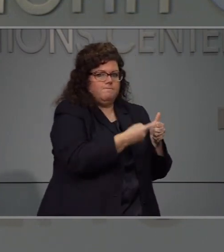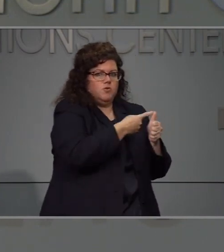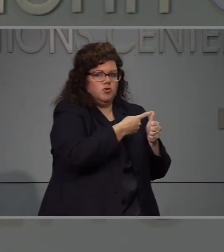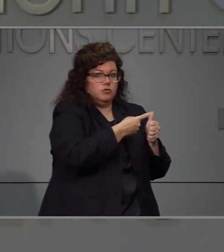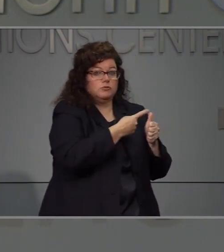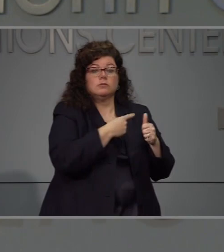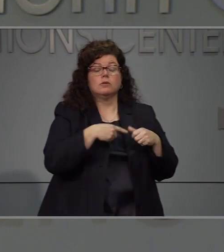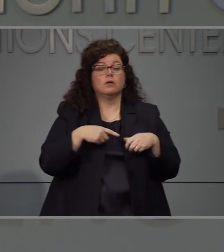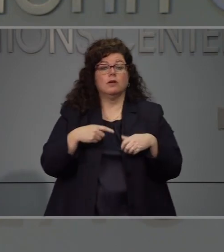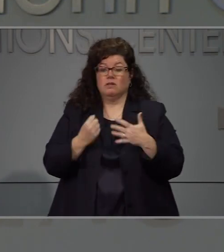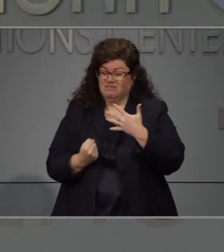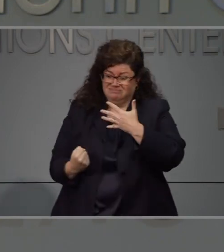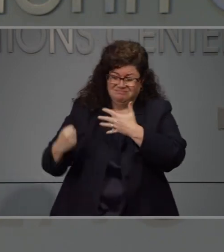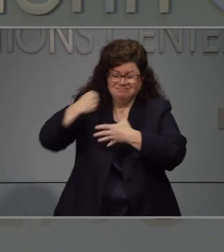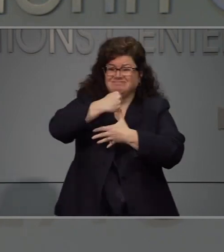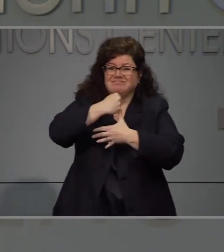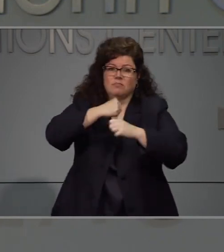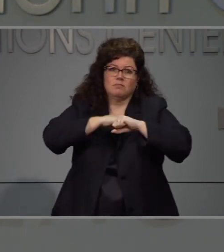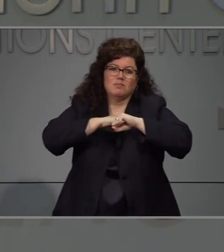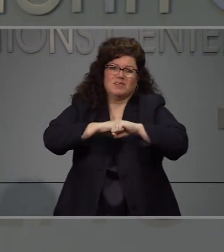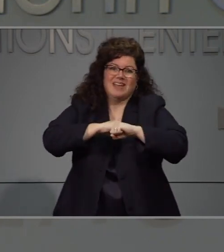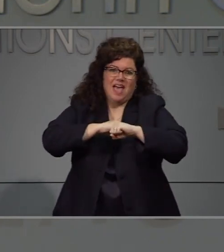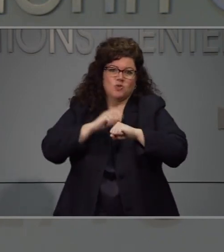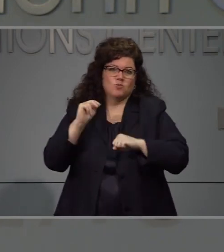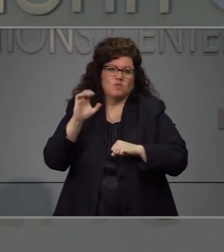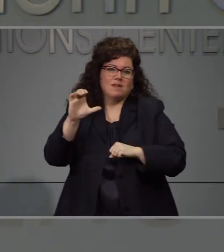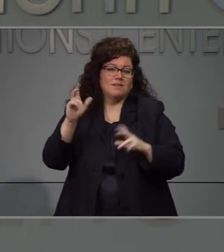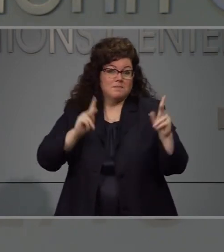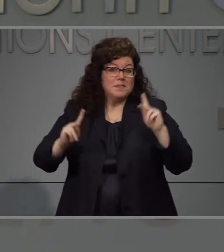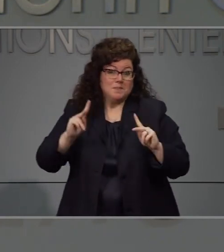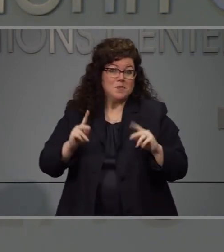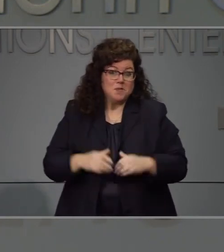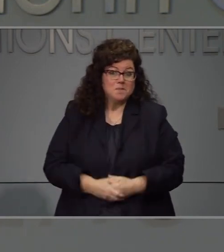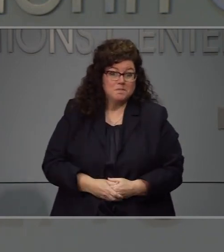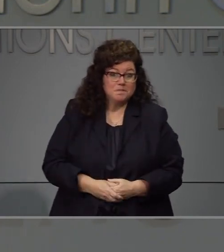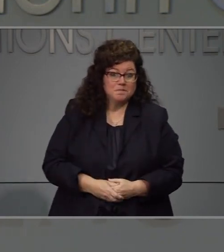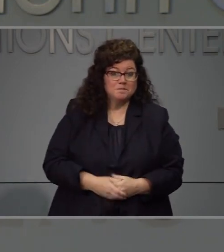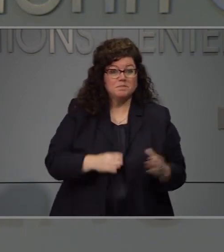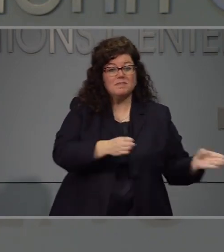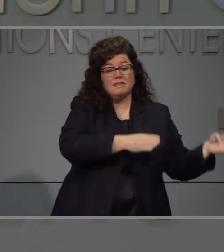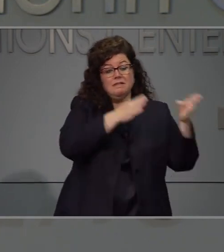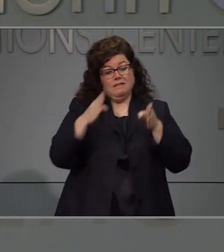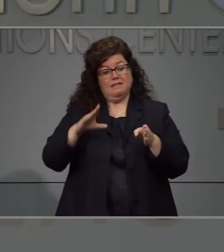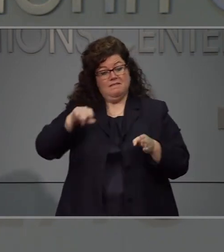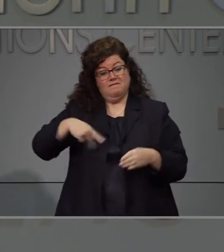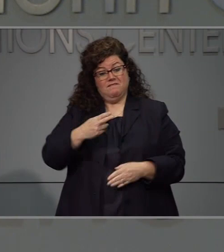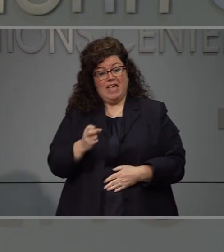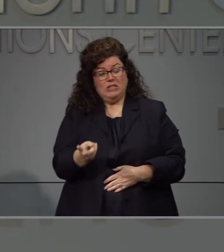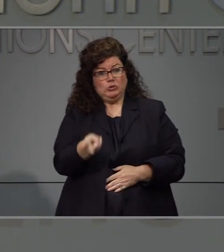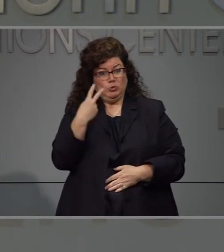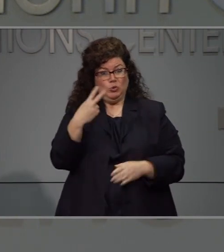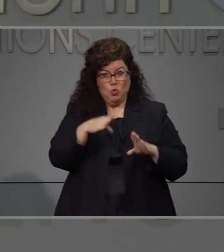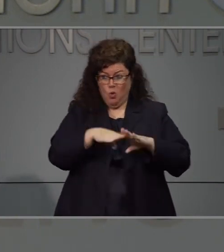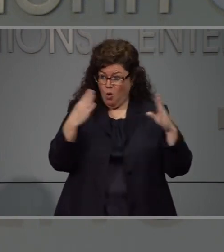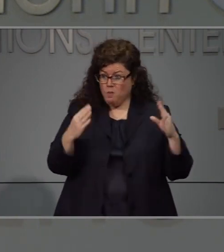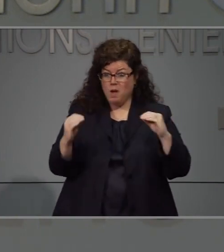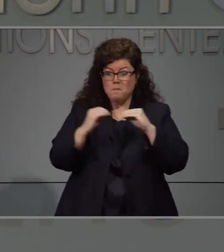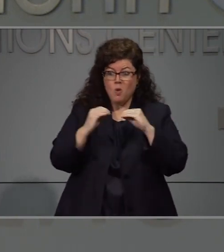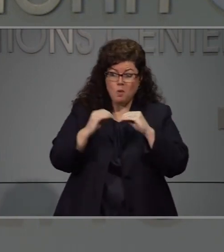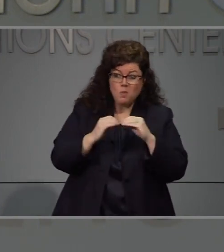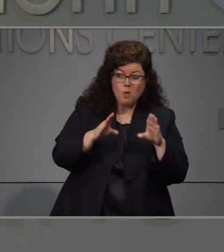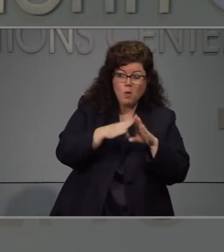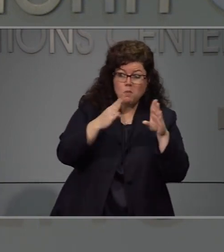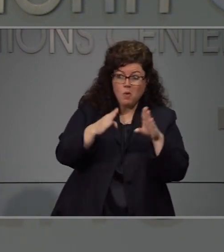de que estamos protegiendo la salud y la seguridad de los de Carolina del Norte, yo creo que el paso que estamos tomando